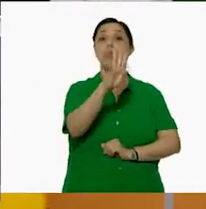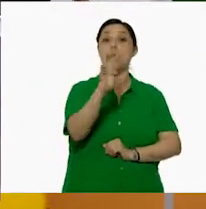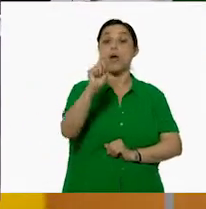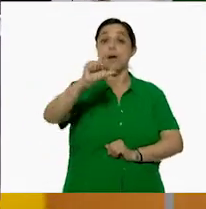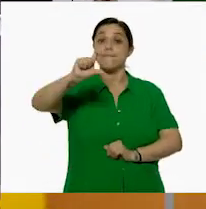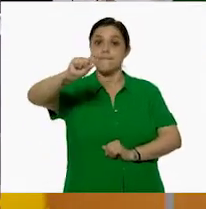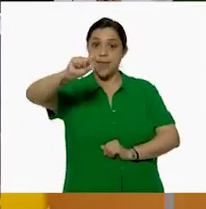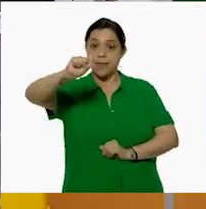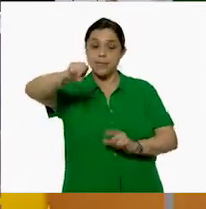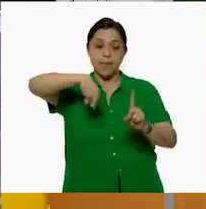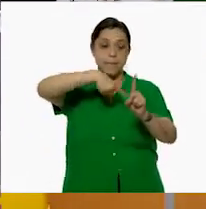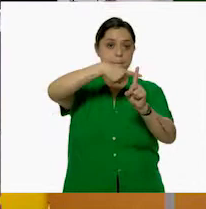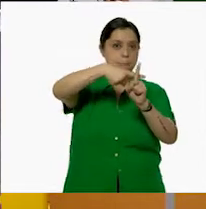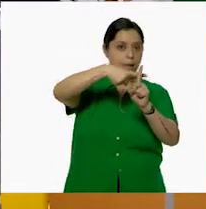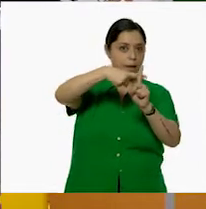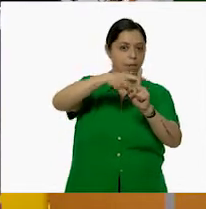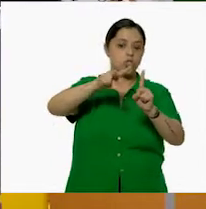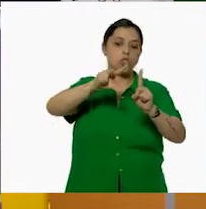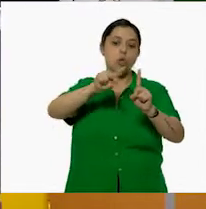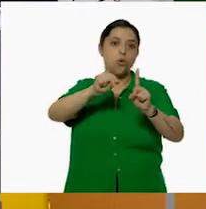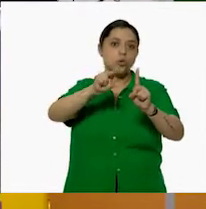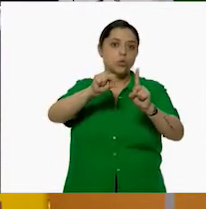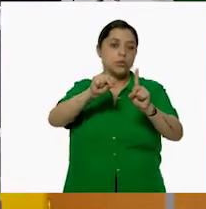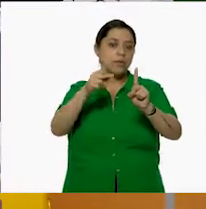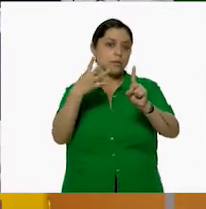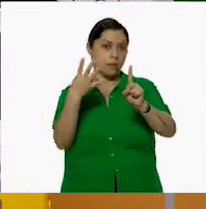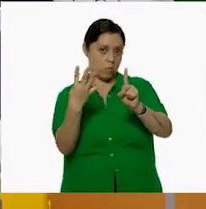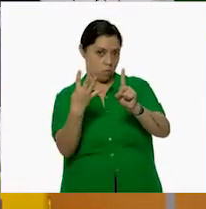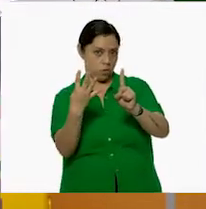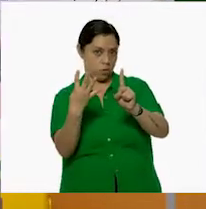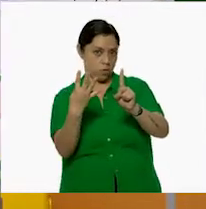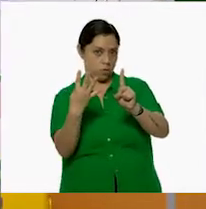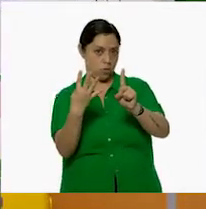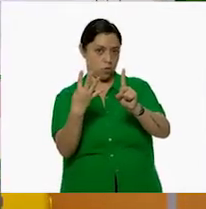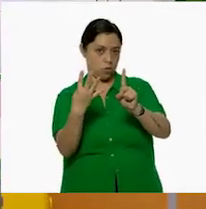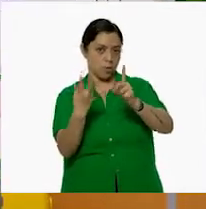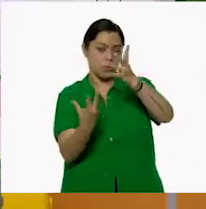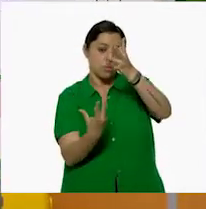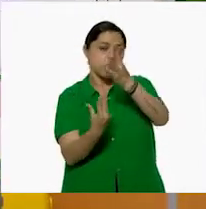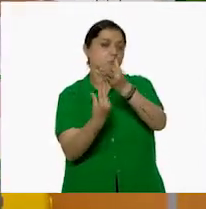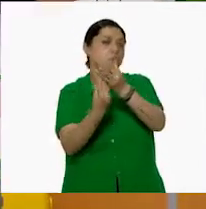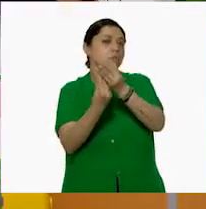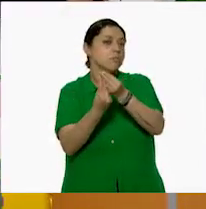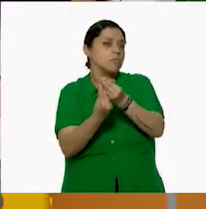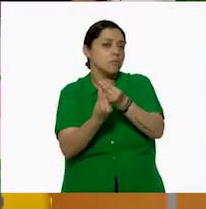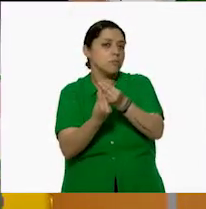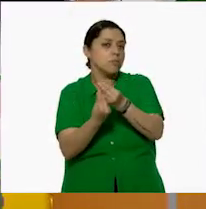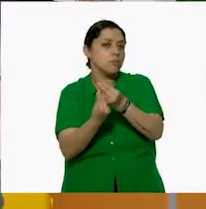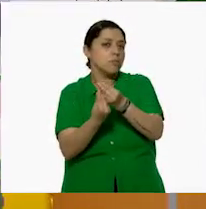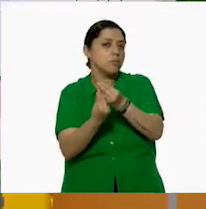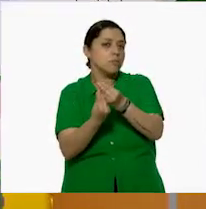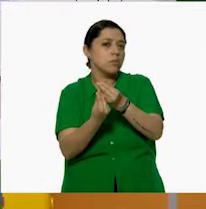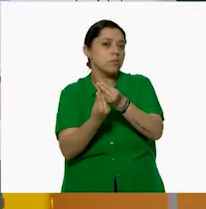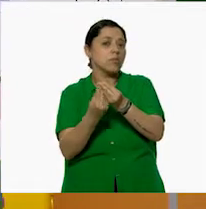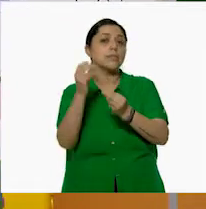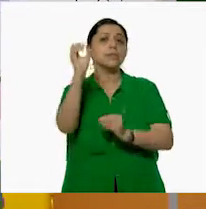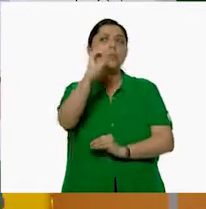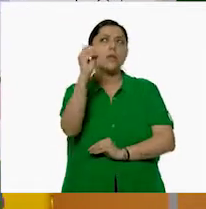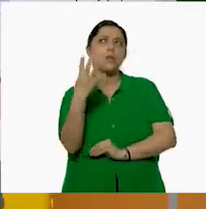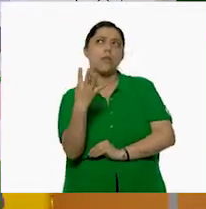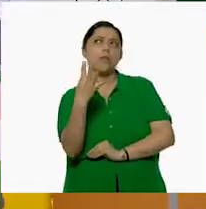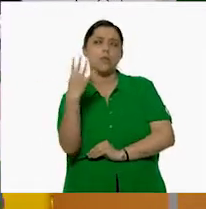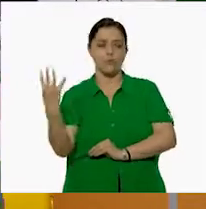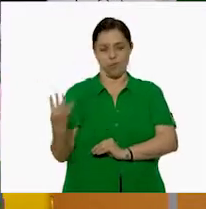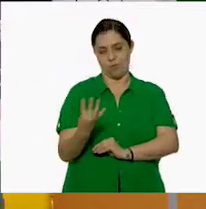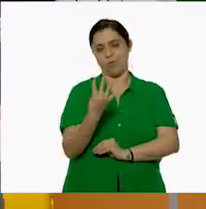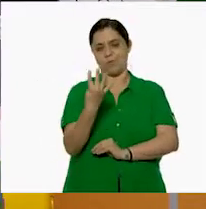420 más 84 nos da... Vamos a ver. 0 más 4. 4.